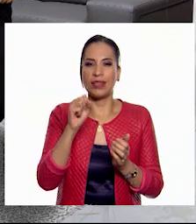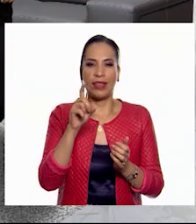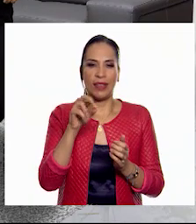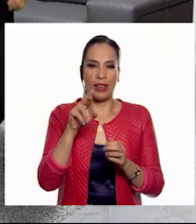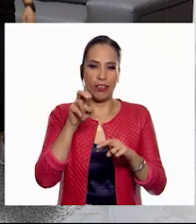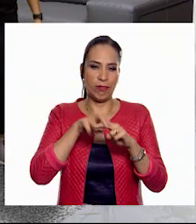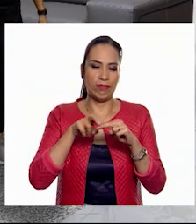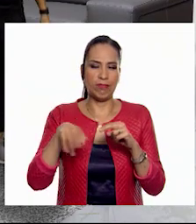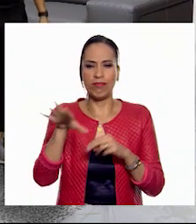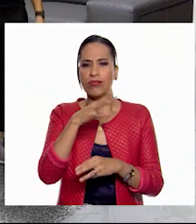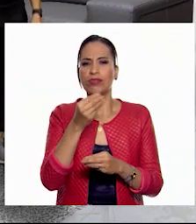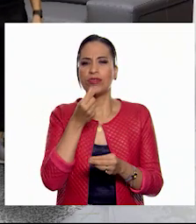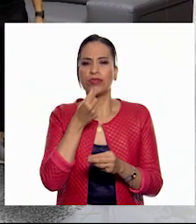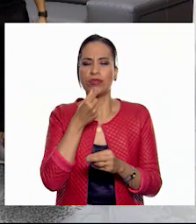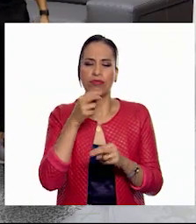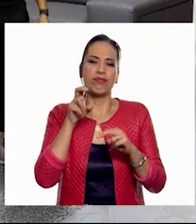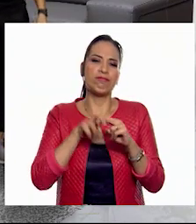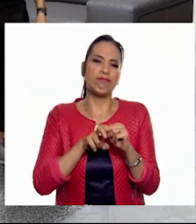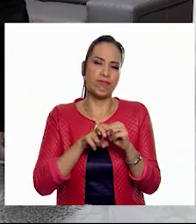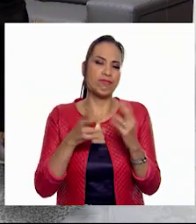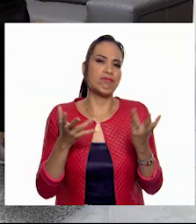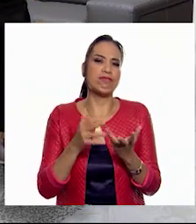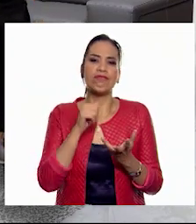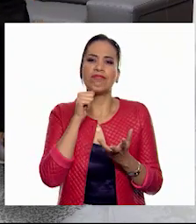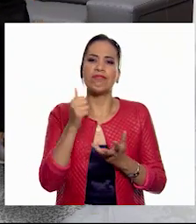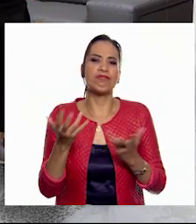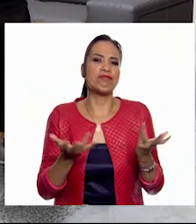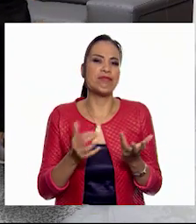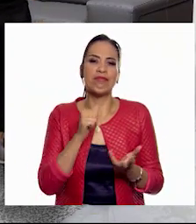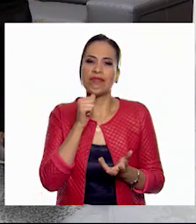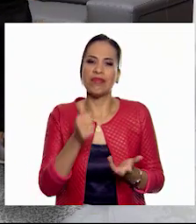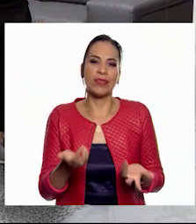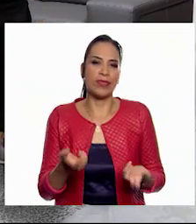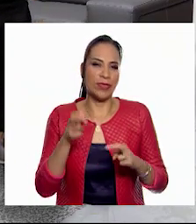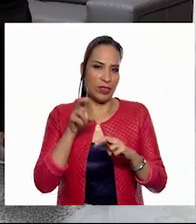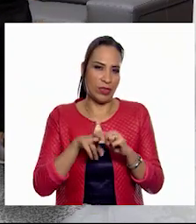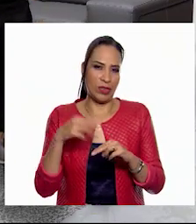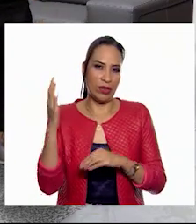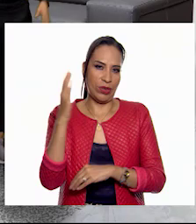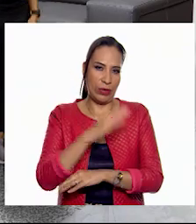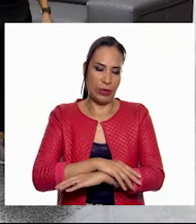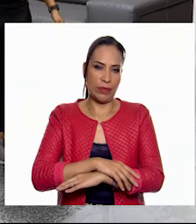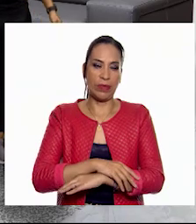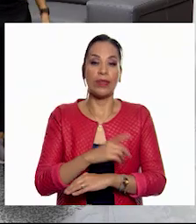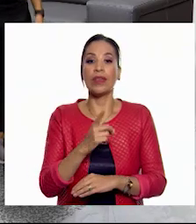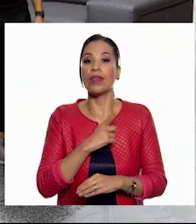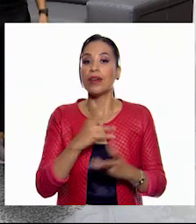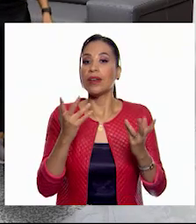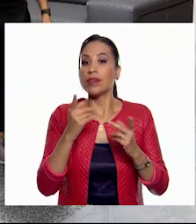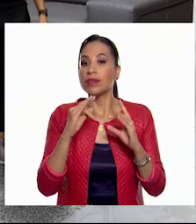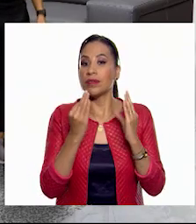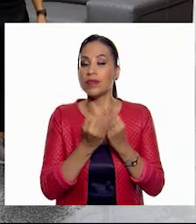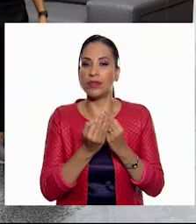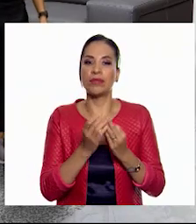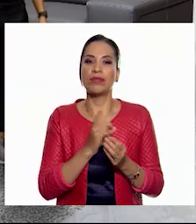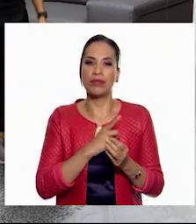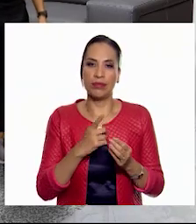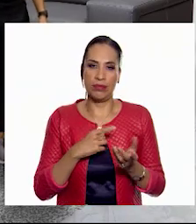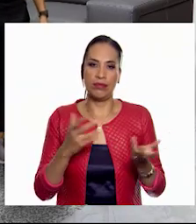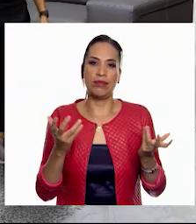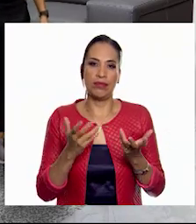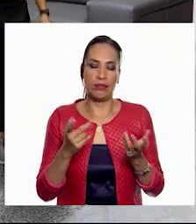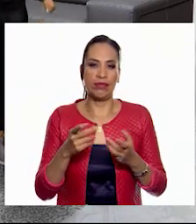millones de menores están sentados sin hacer prácticamente nada. Hay que buscar la manera de que se